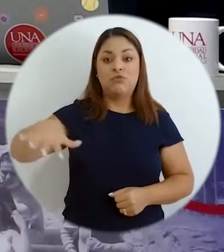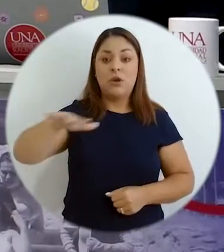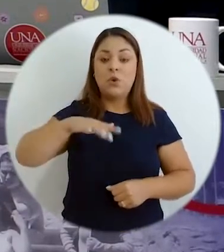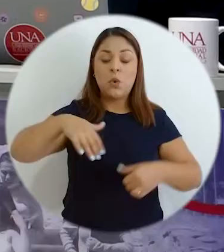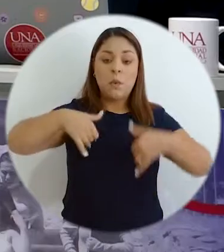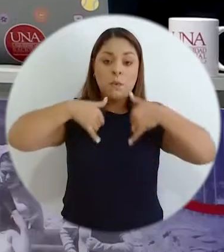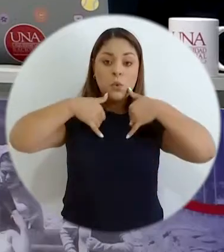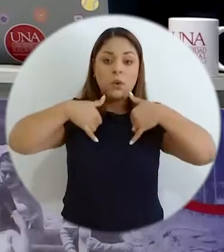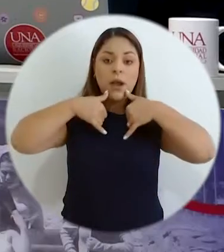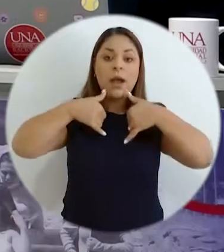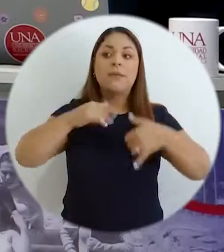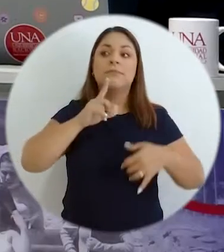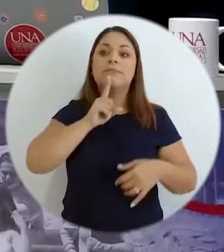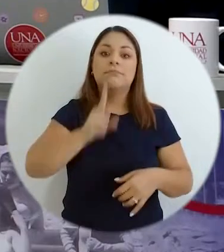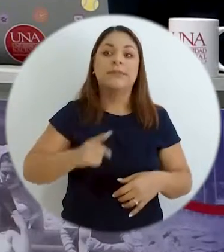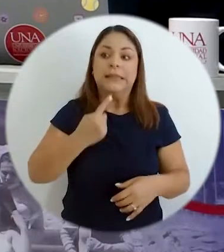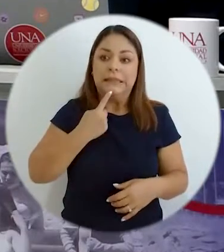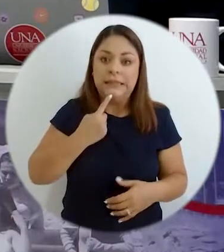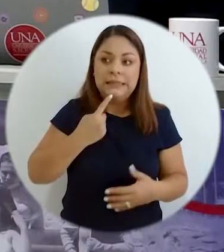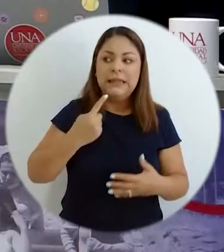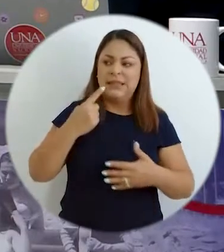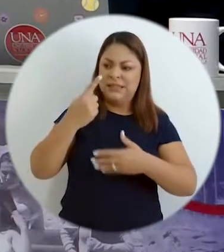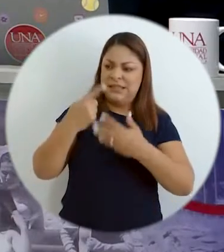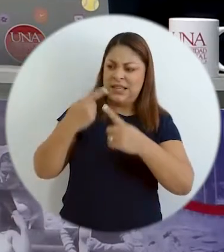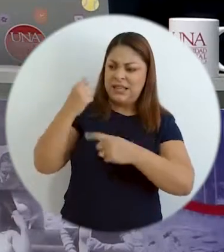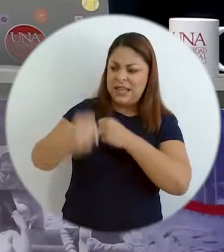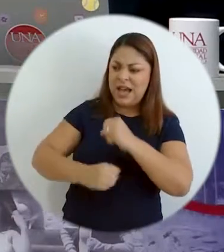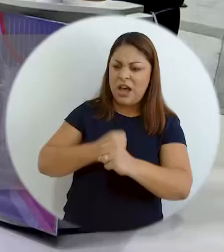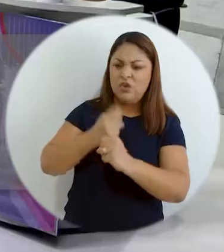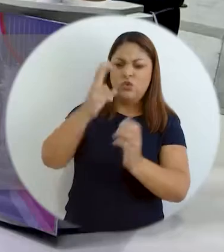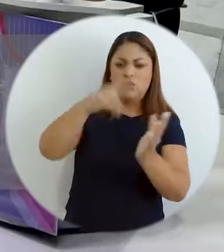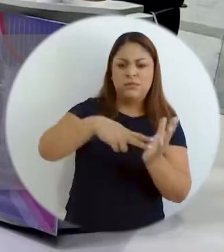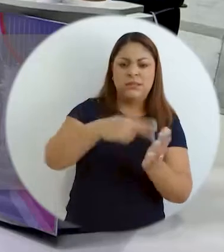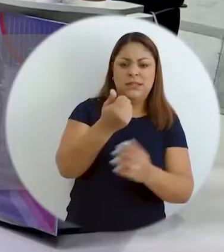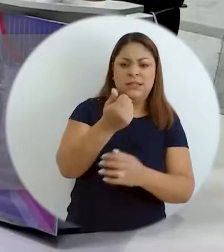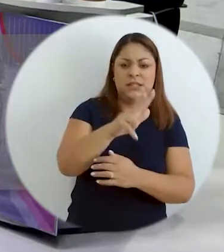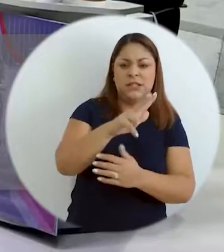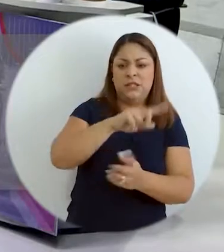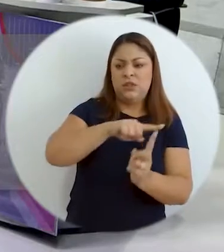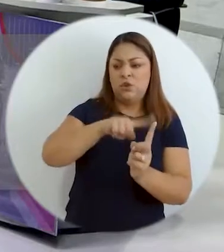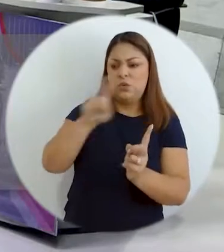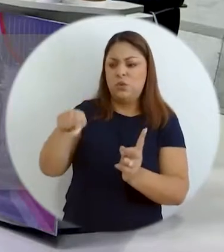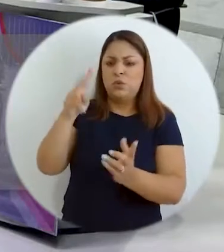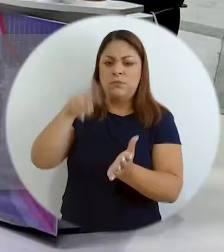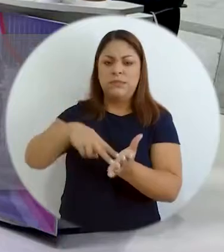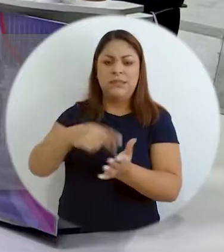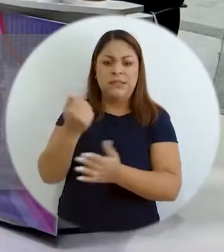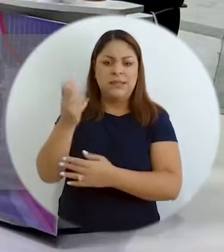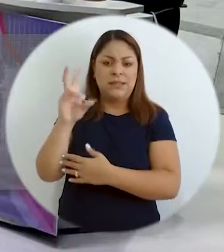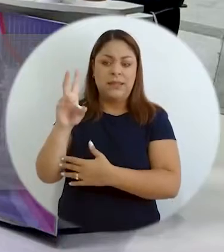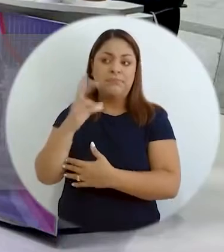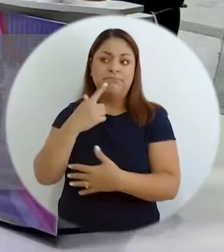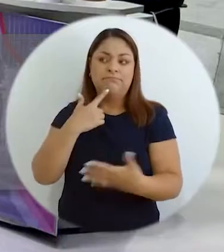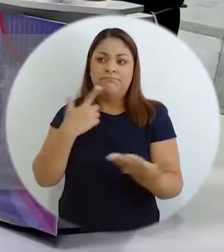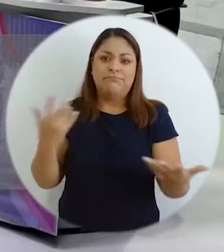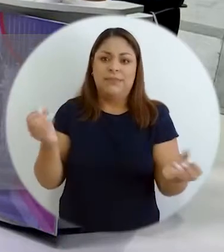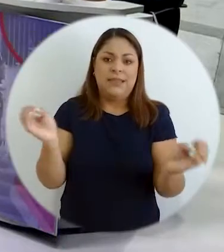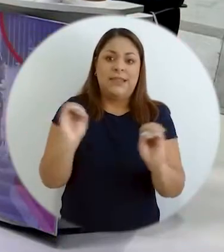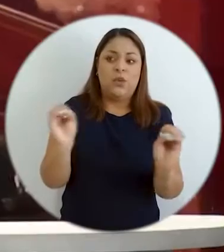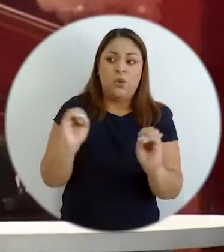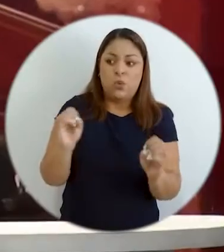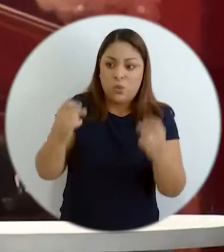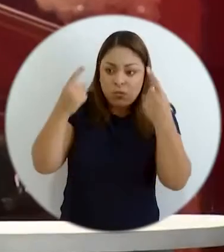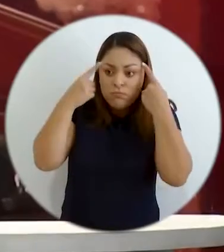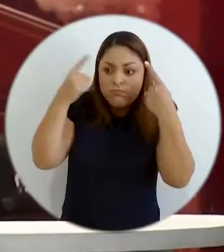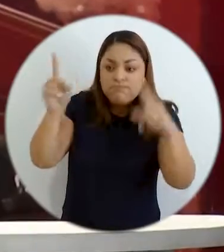vemos los índices de desarrollo social de los distritos 2013, 2017, 2023, resulta que ninguno ha logrado, digamos,